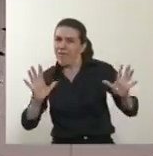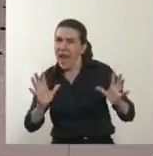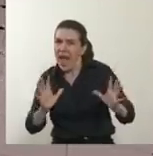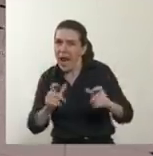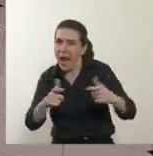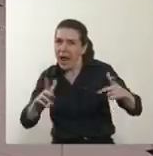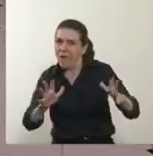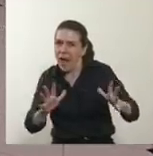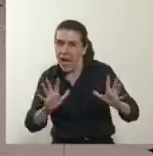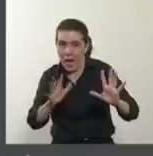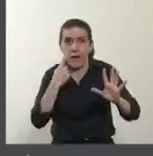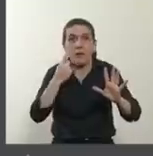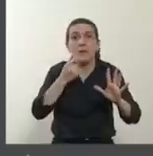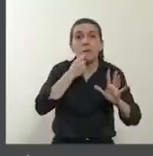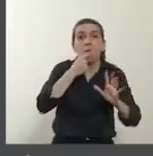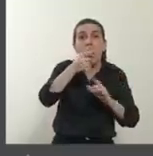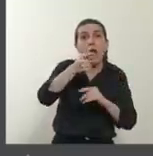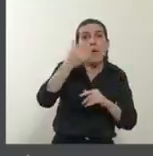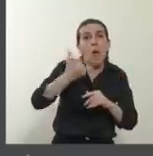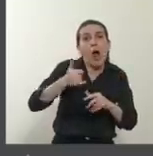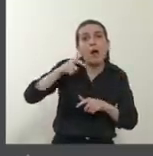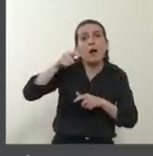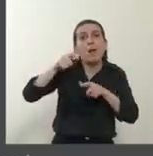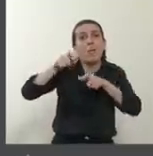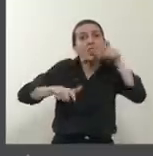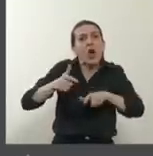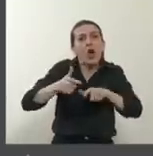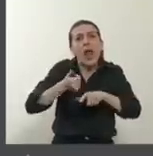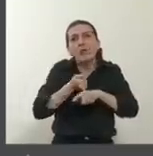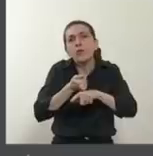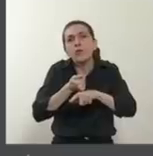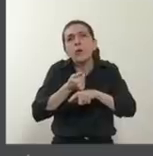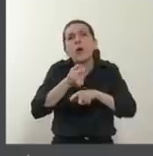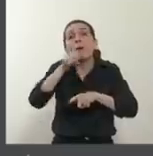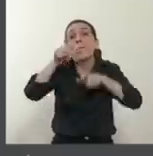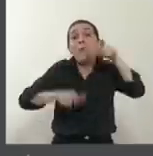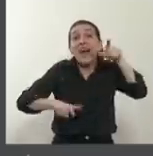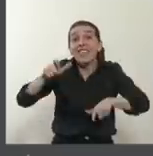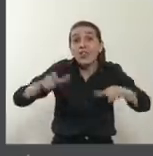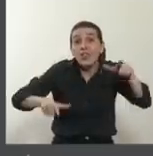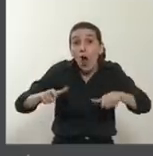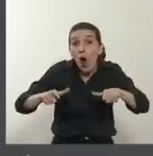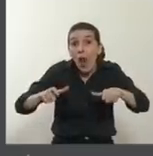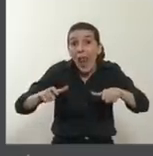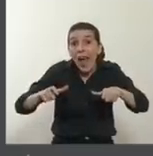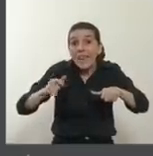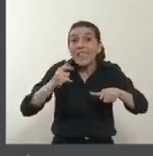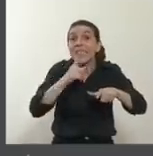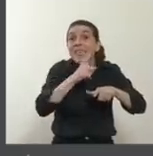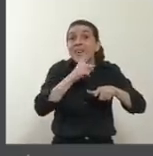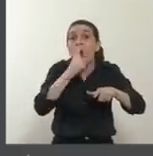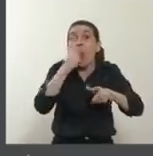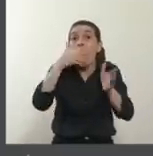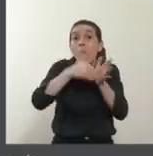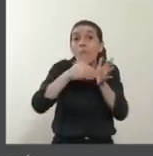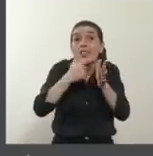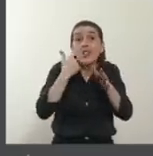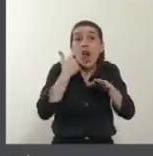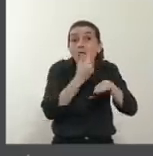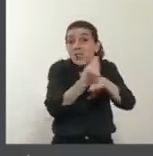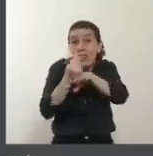Si miramos cómo es la tasa de mortalidad, esto quiere decir cuánta gente se ha muerto por cada millón de habitantes,